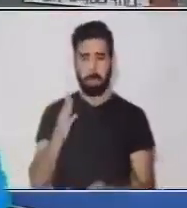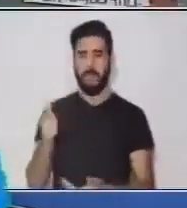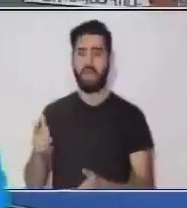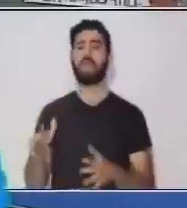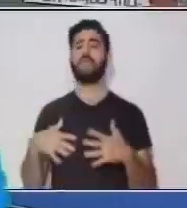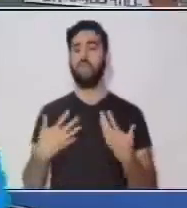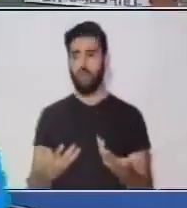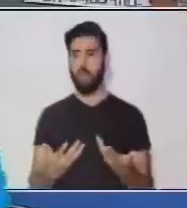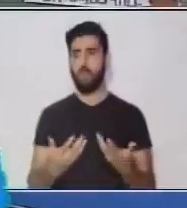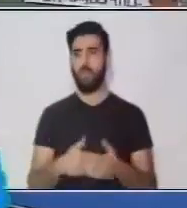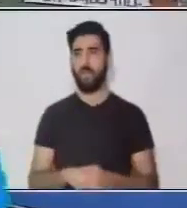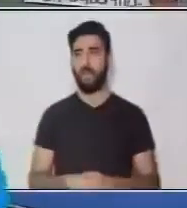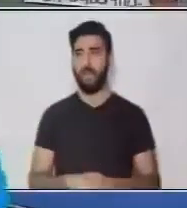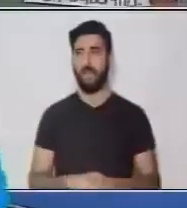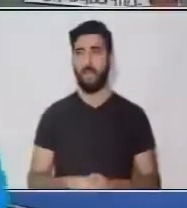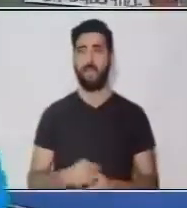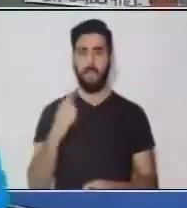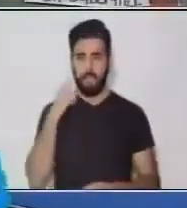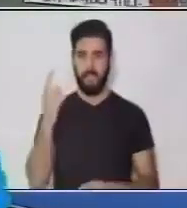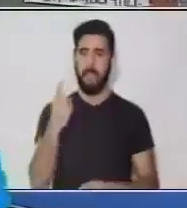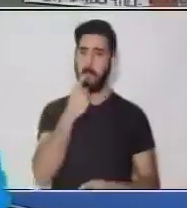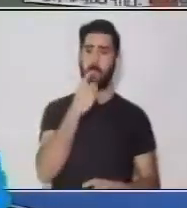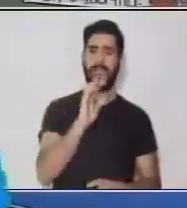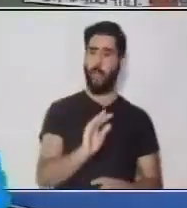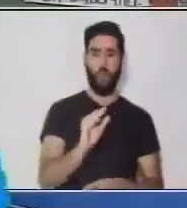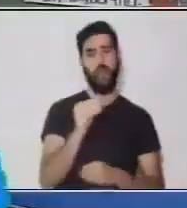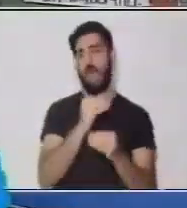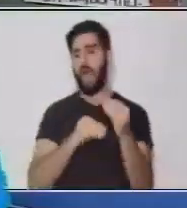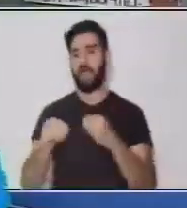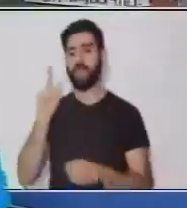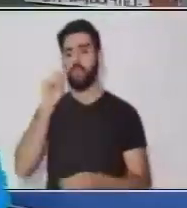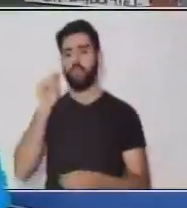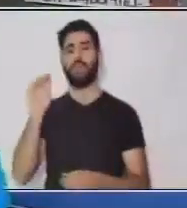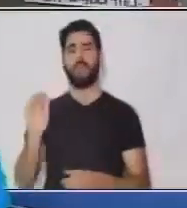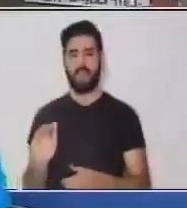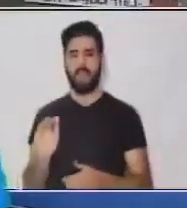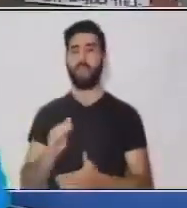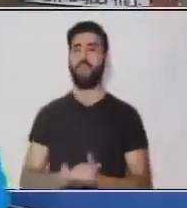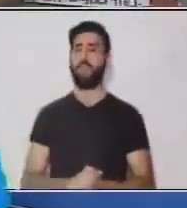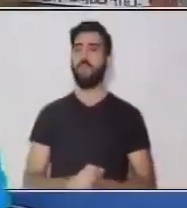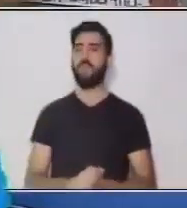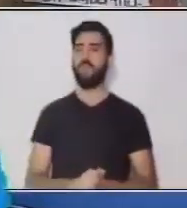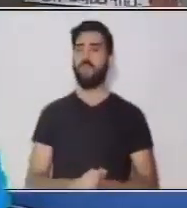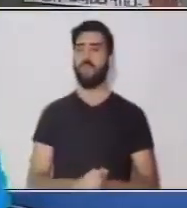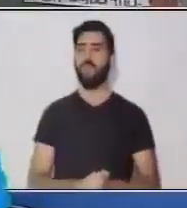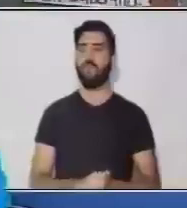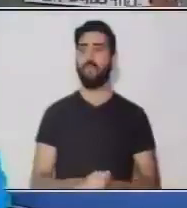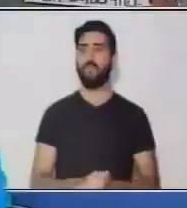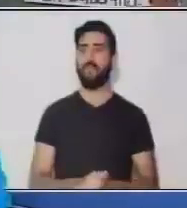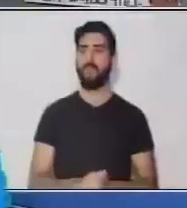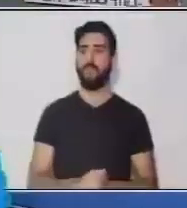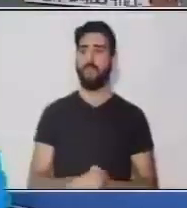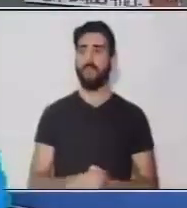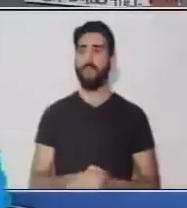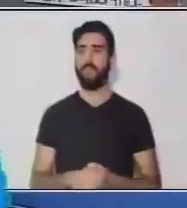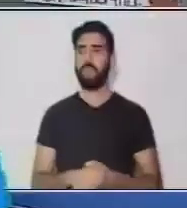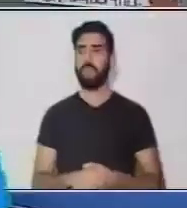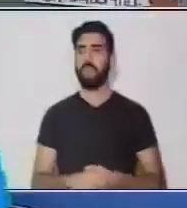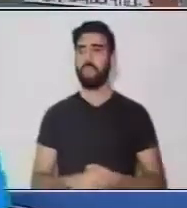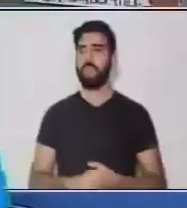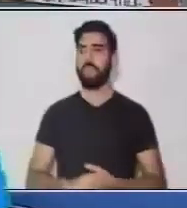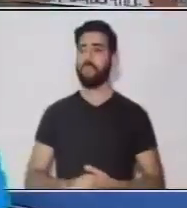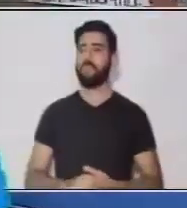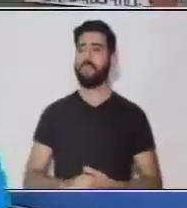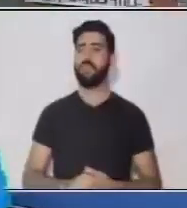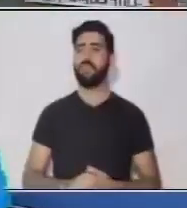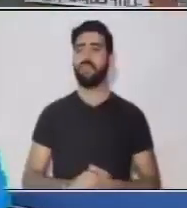¿Verdad? Era acá patojo... Y acá... Niño. Muy bien. Entonces... Acá lo vamos a marcar... Lo castigó...